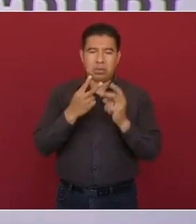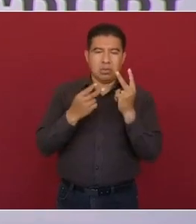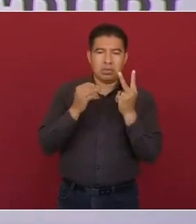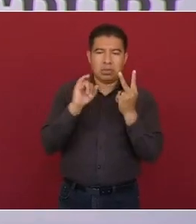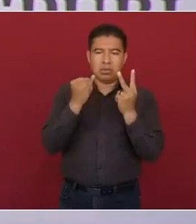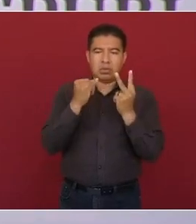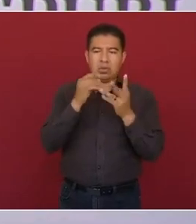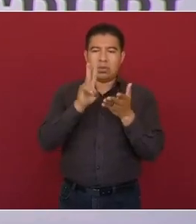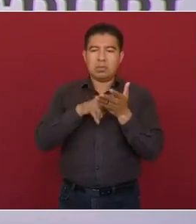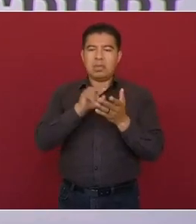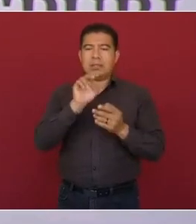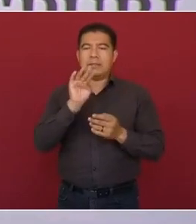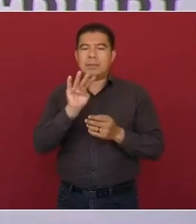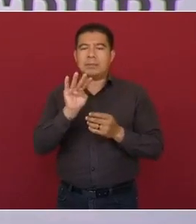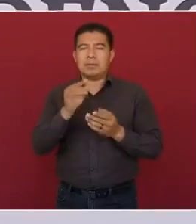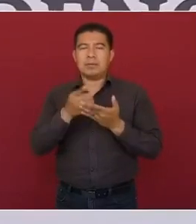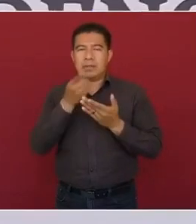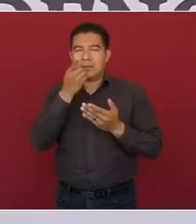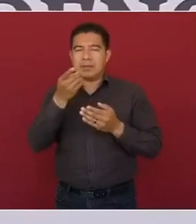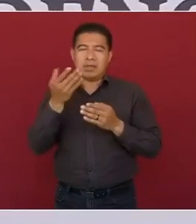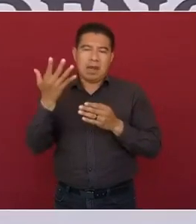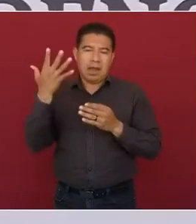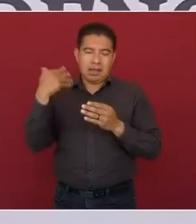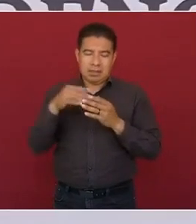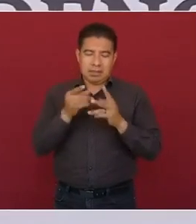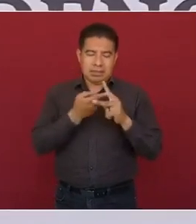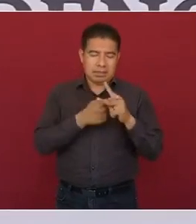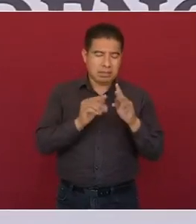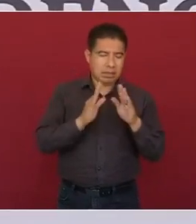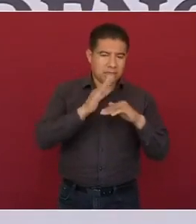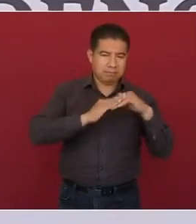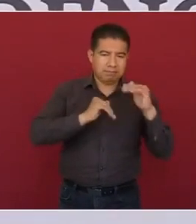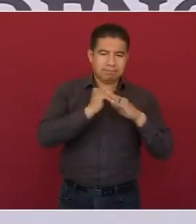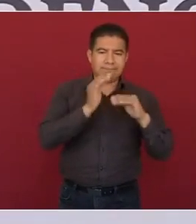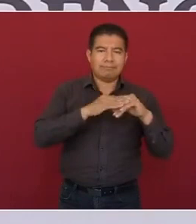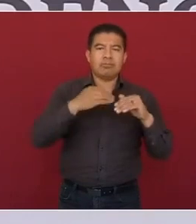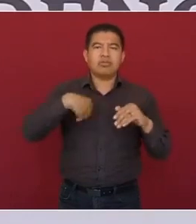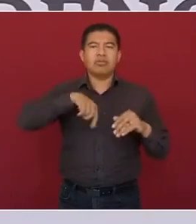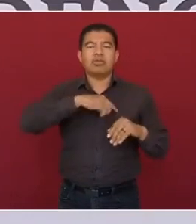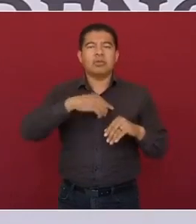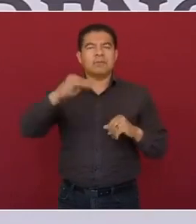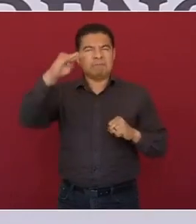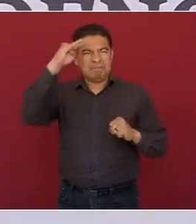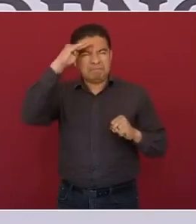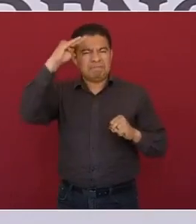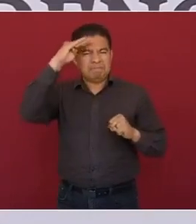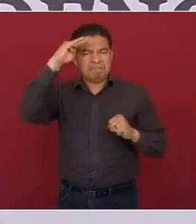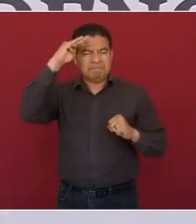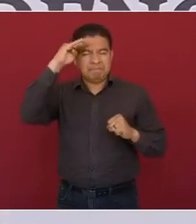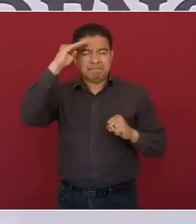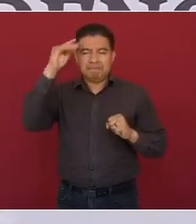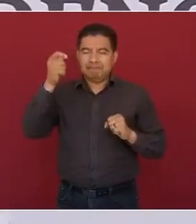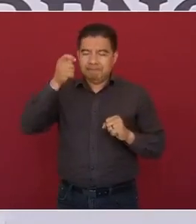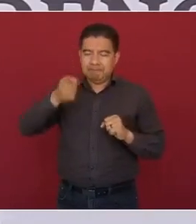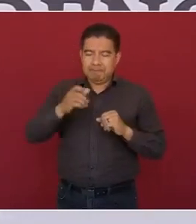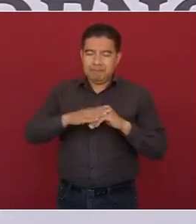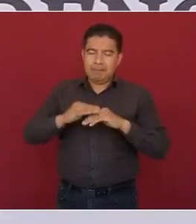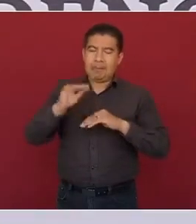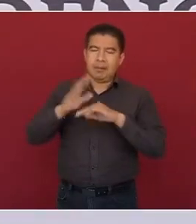en el inicio de los trabajos de esta nueva refinería. Debemos de pensar en la autosuficiencia energética.